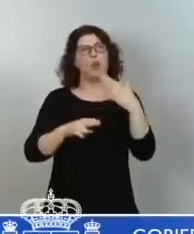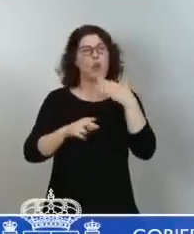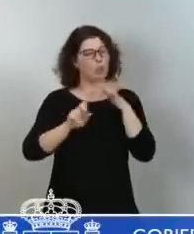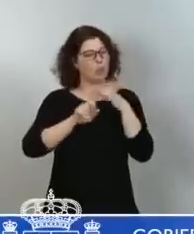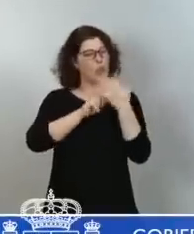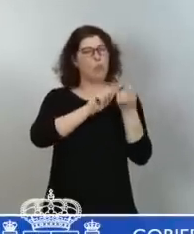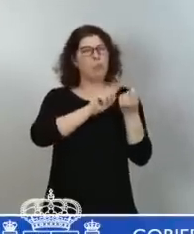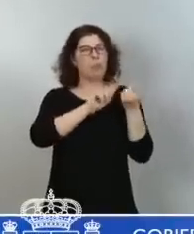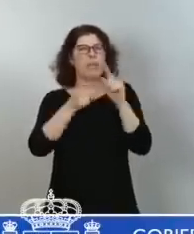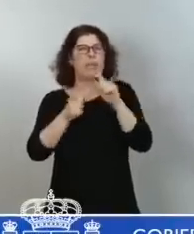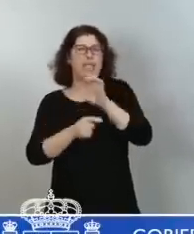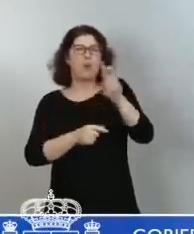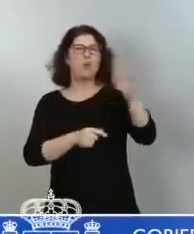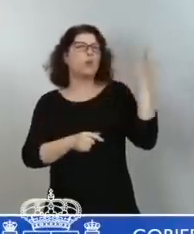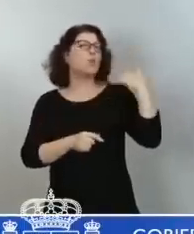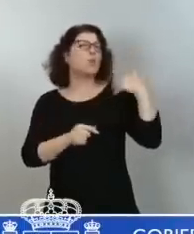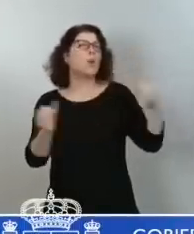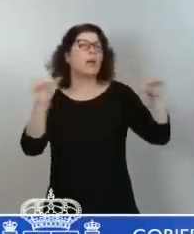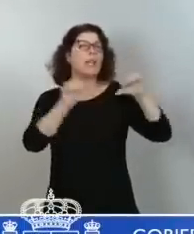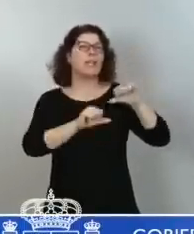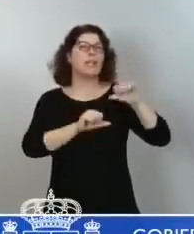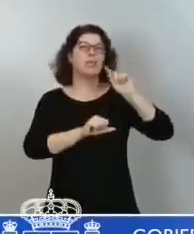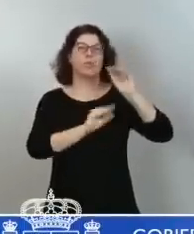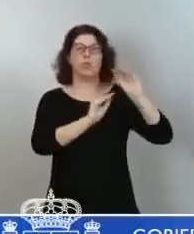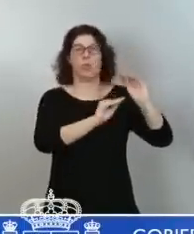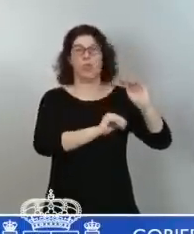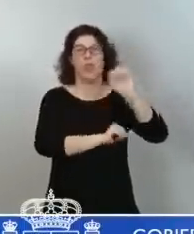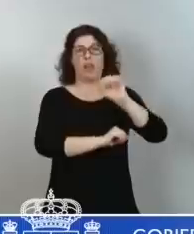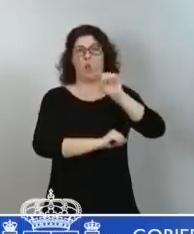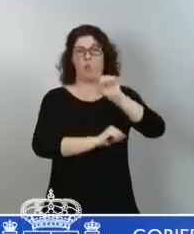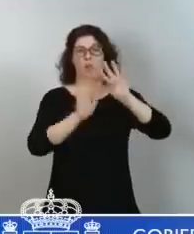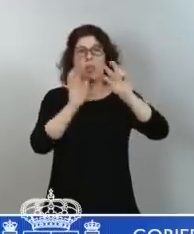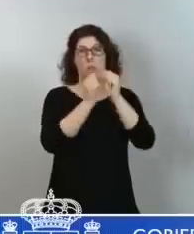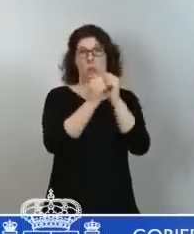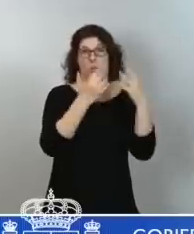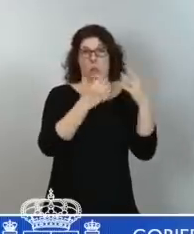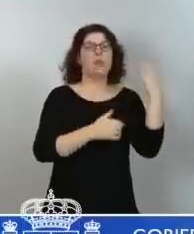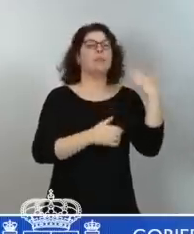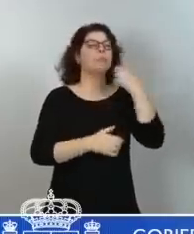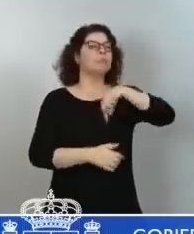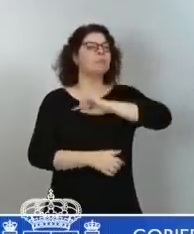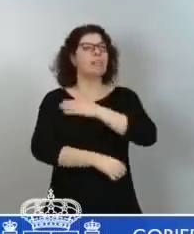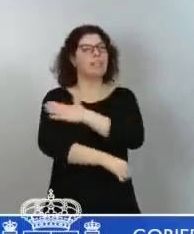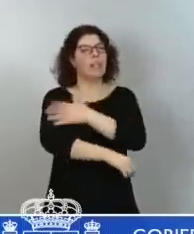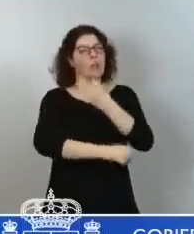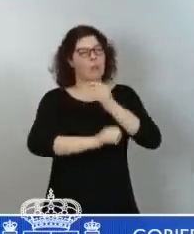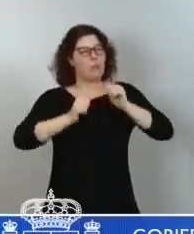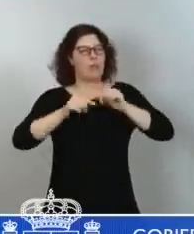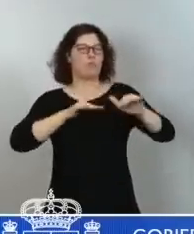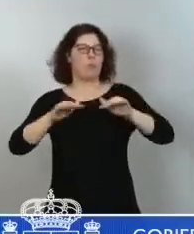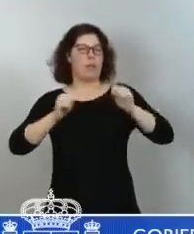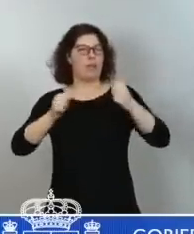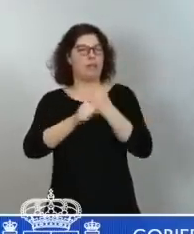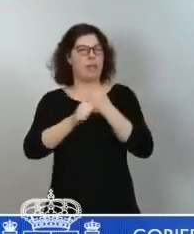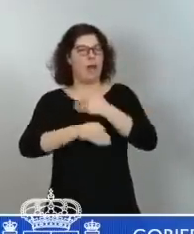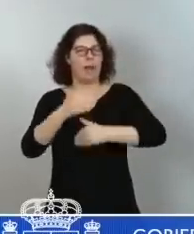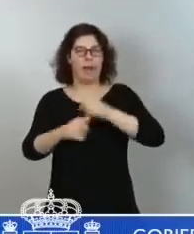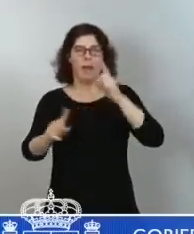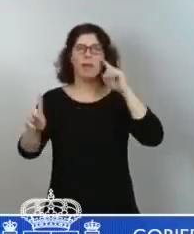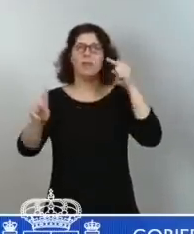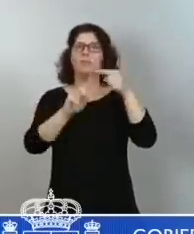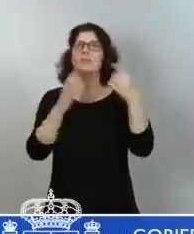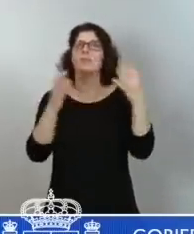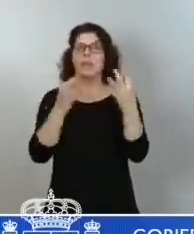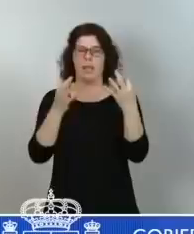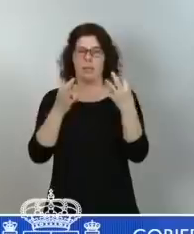del XXIX. Lo que veía es que el Estado se tiene que poner a trabajar también para favorecer el desarrollo económico